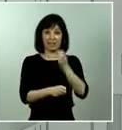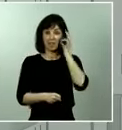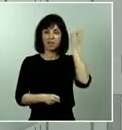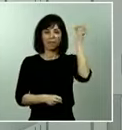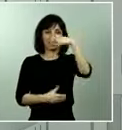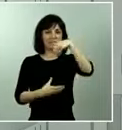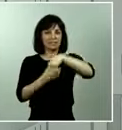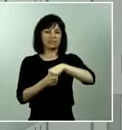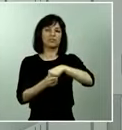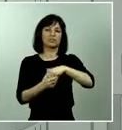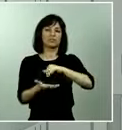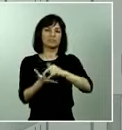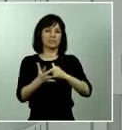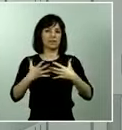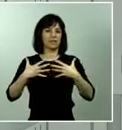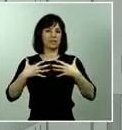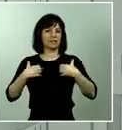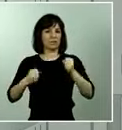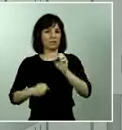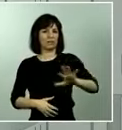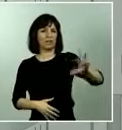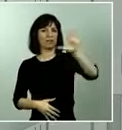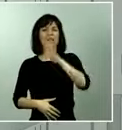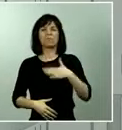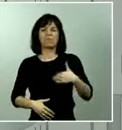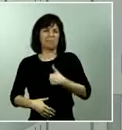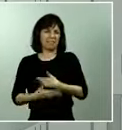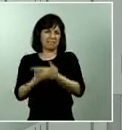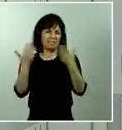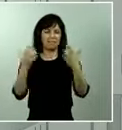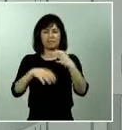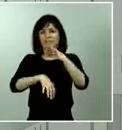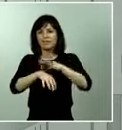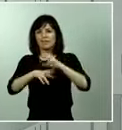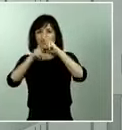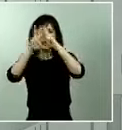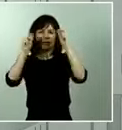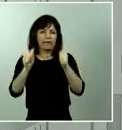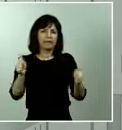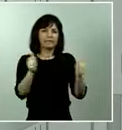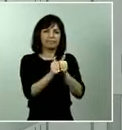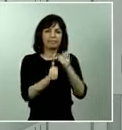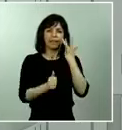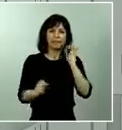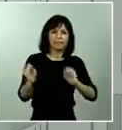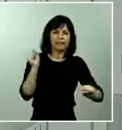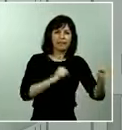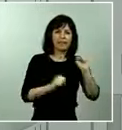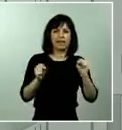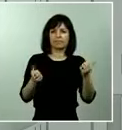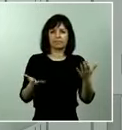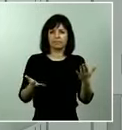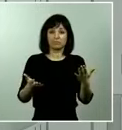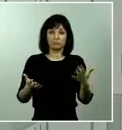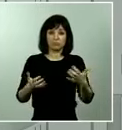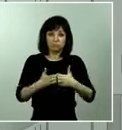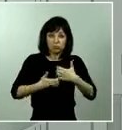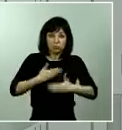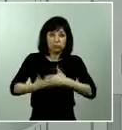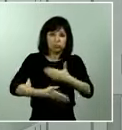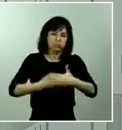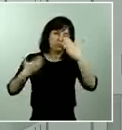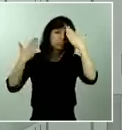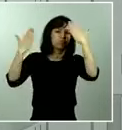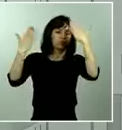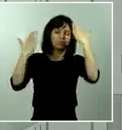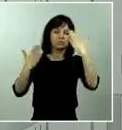salud, desde todas las posiciones médicos, enfermeras, personal auxiliar, personal de limpieza, funcione como lo está haciendo y también reconocer una vez más